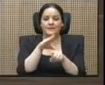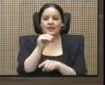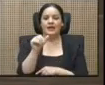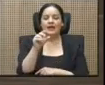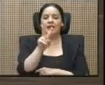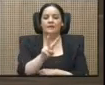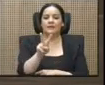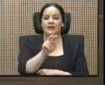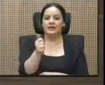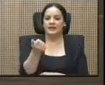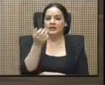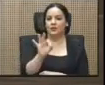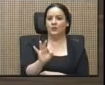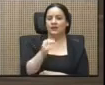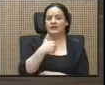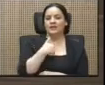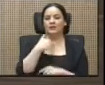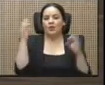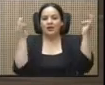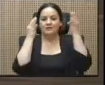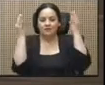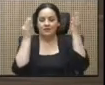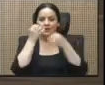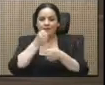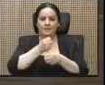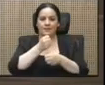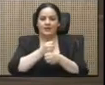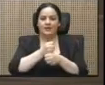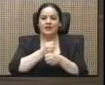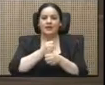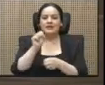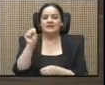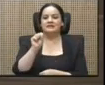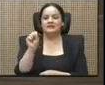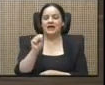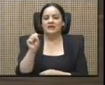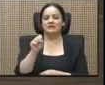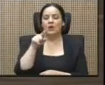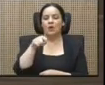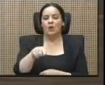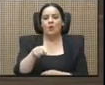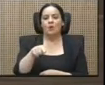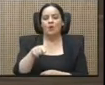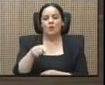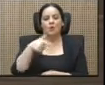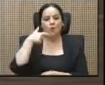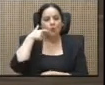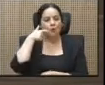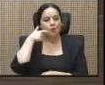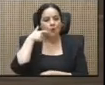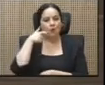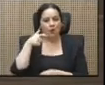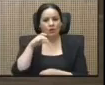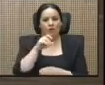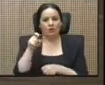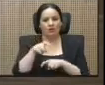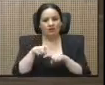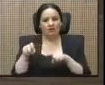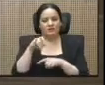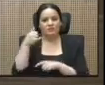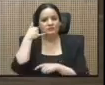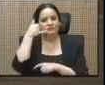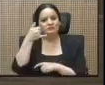Empleo de SAICS, un call center que va a emplear a 500 personas,